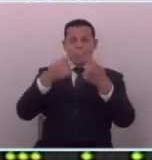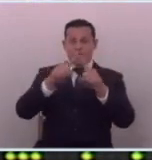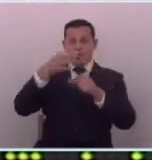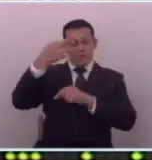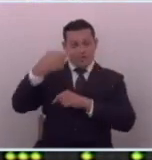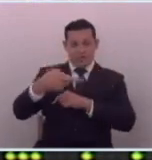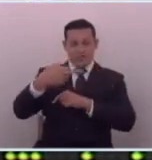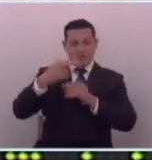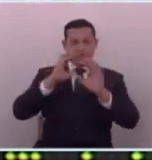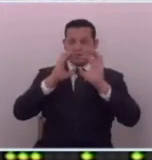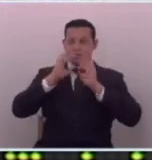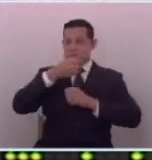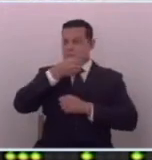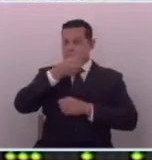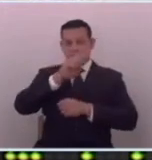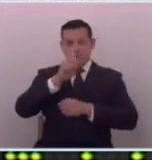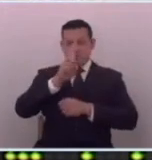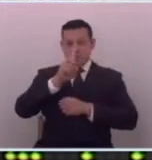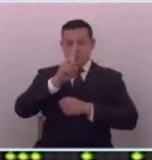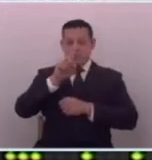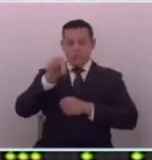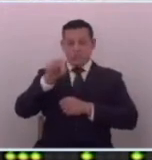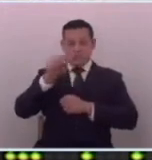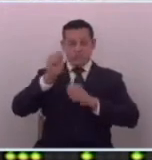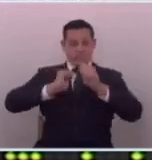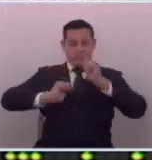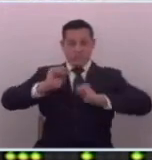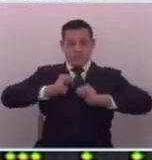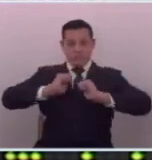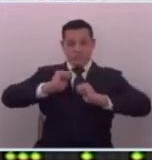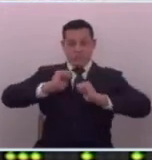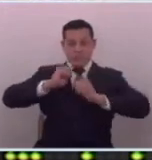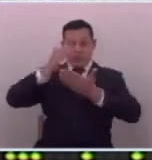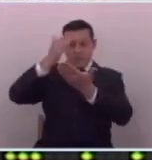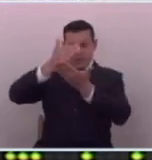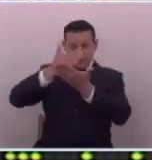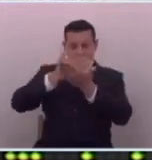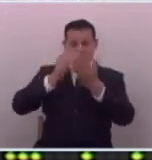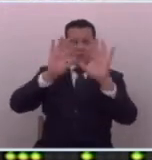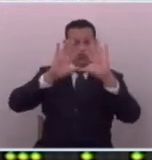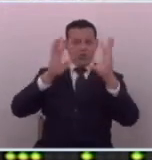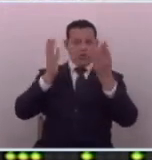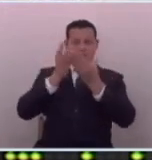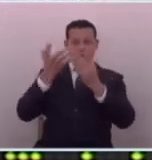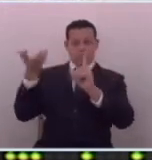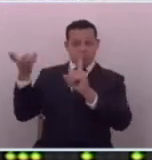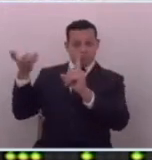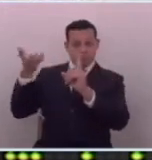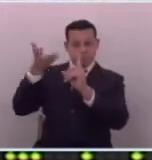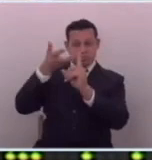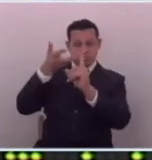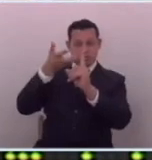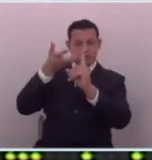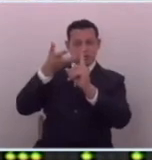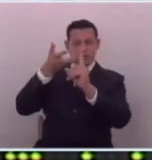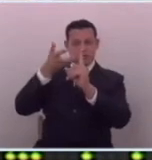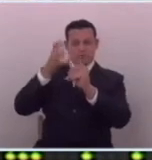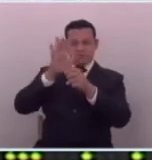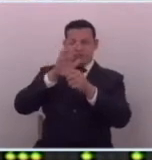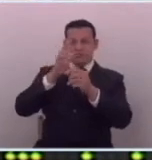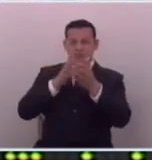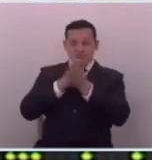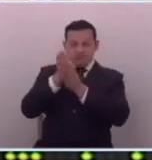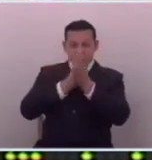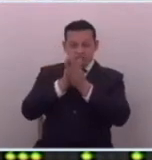no son periodistas son activistas políticos con una agenda mundial definida y perversa